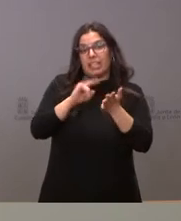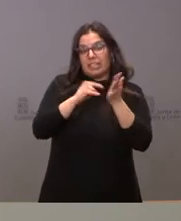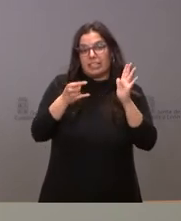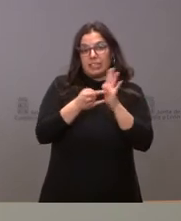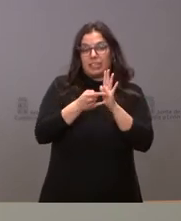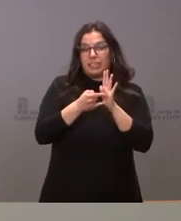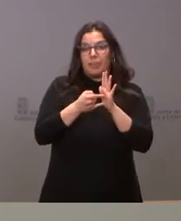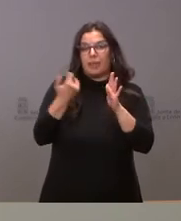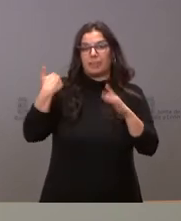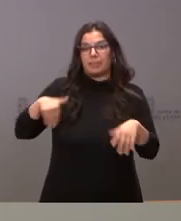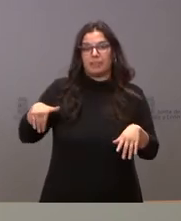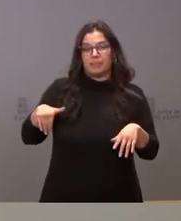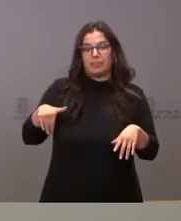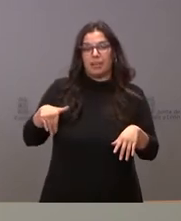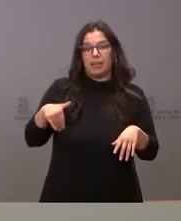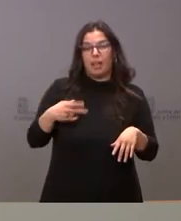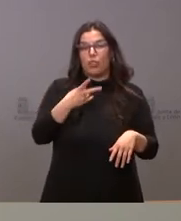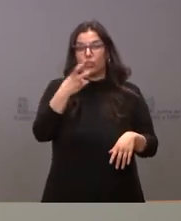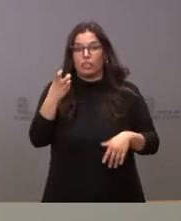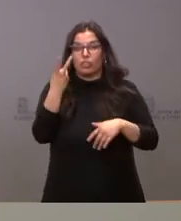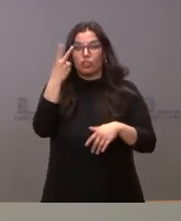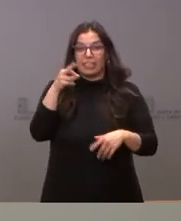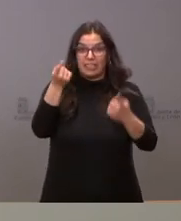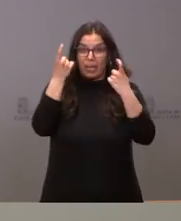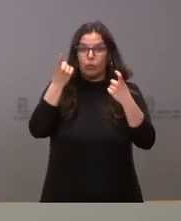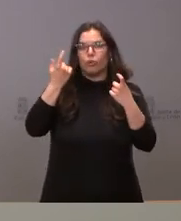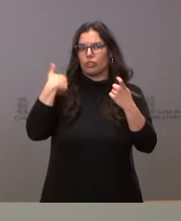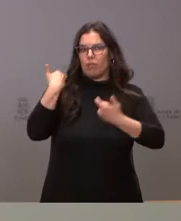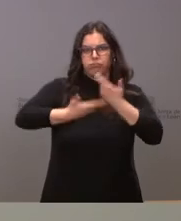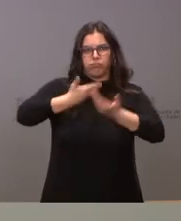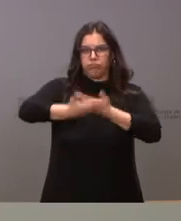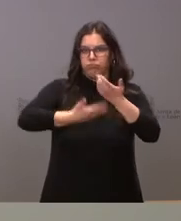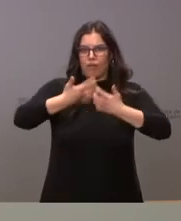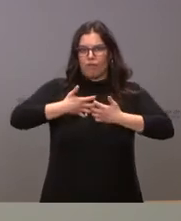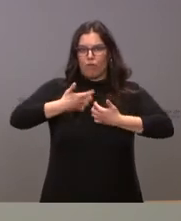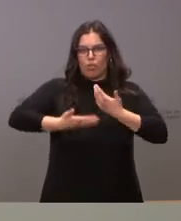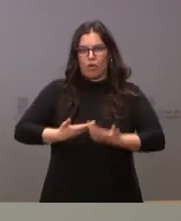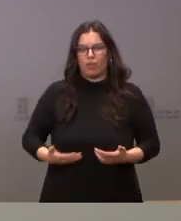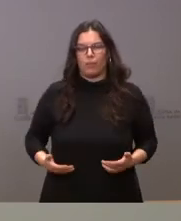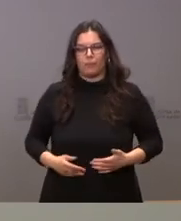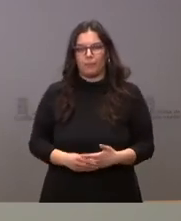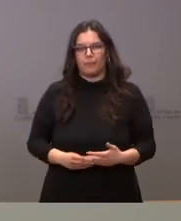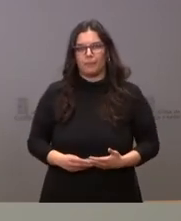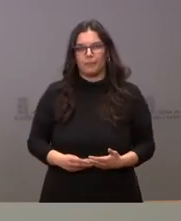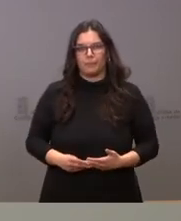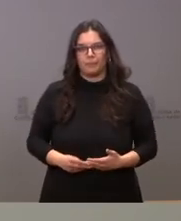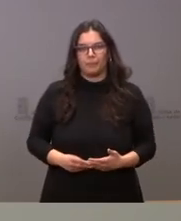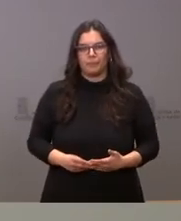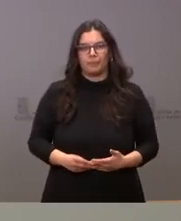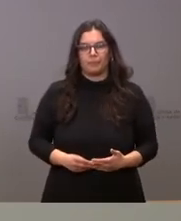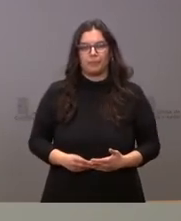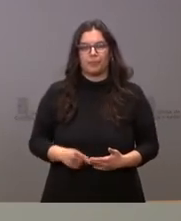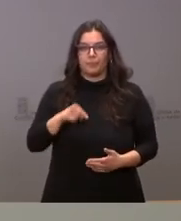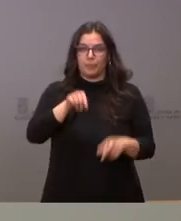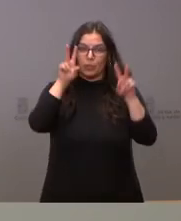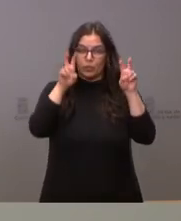tiene ya estos 270 alumnos escolarizados en nuestra comunidad autónoma. Esto en lo que tiene